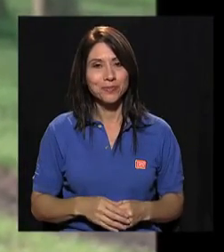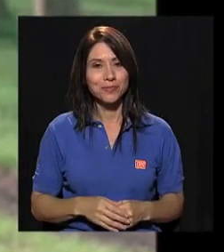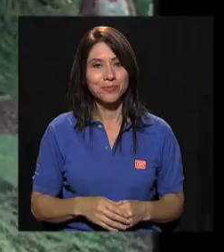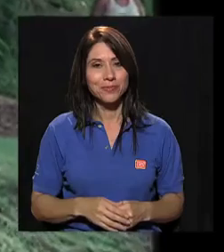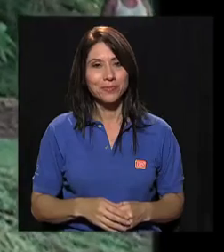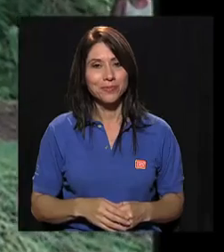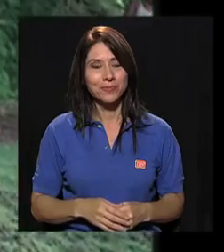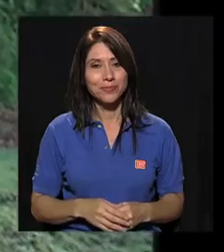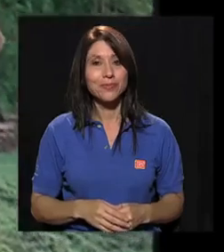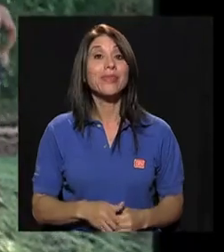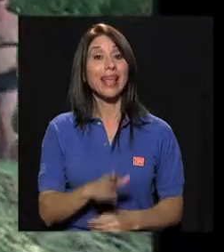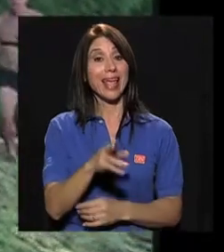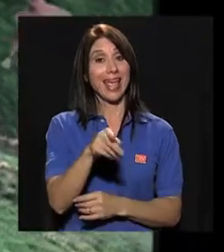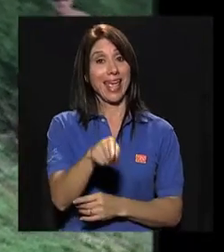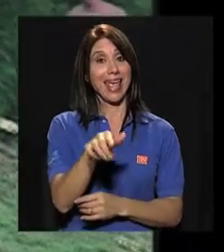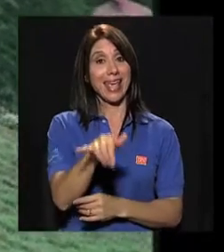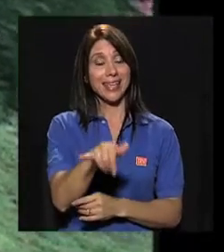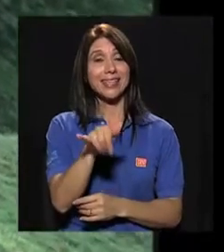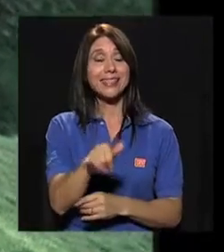precioso.